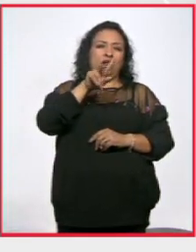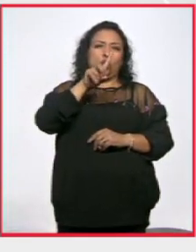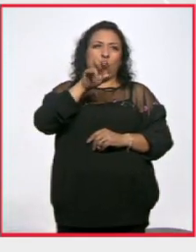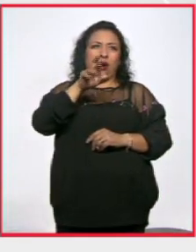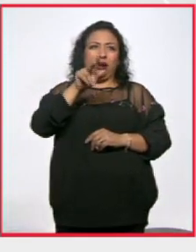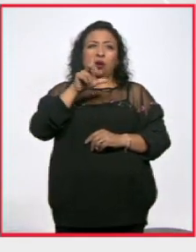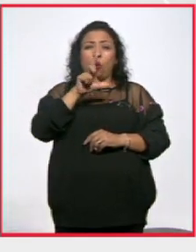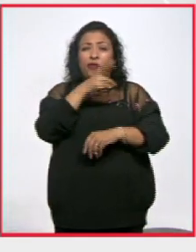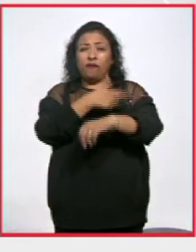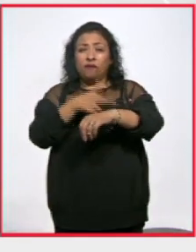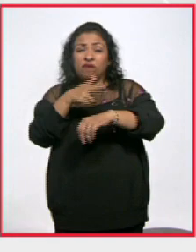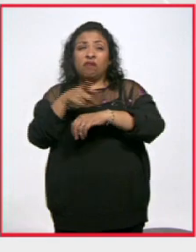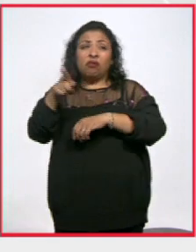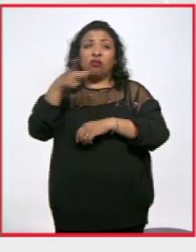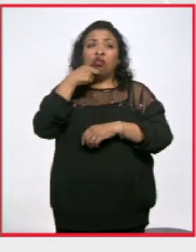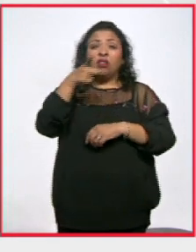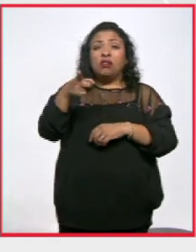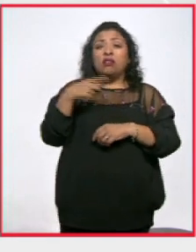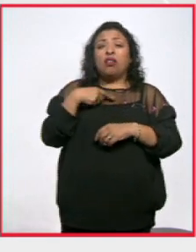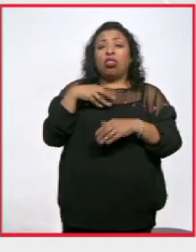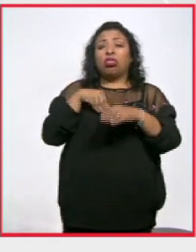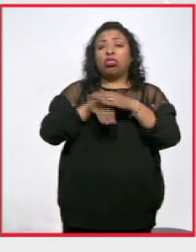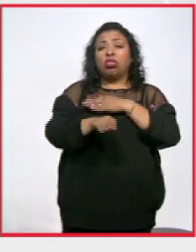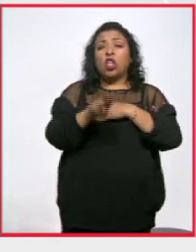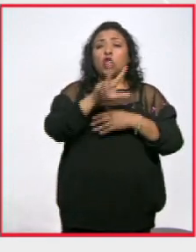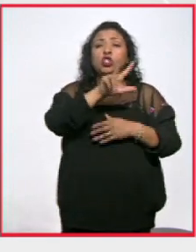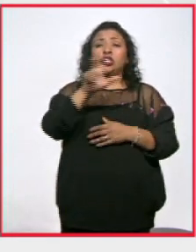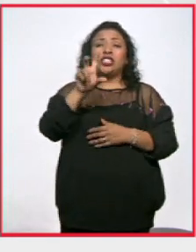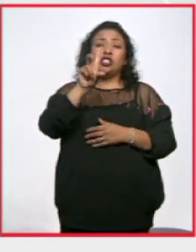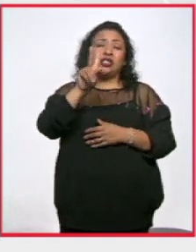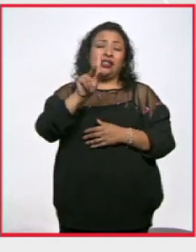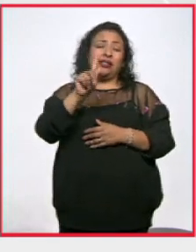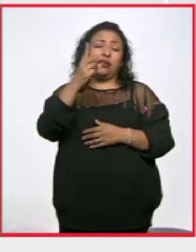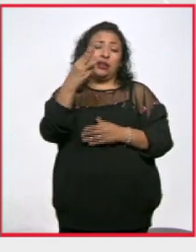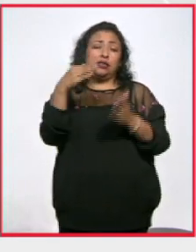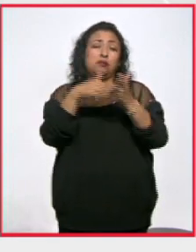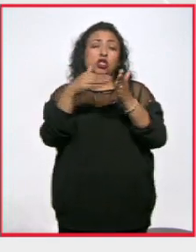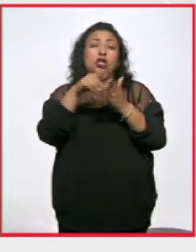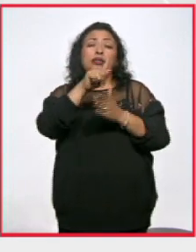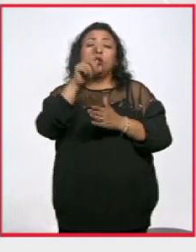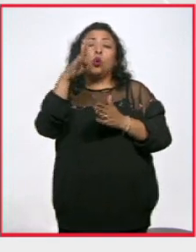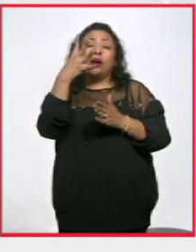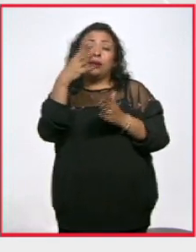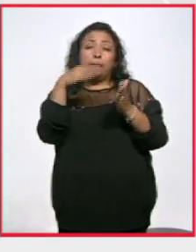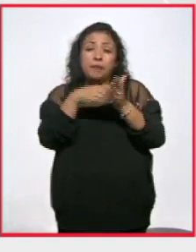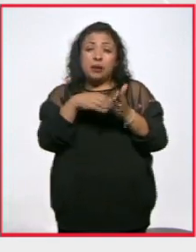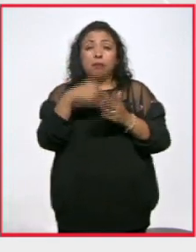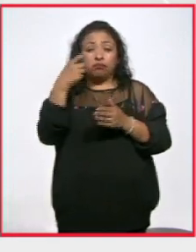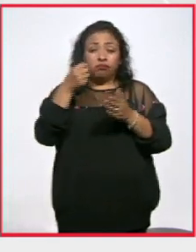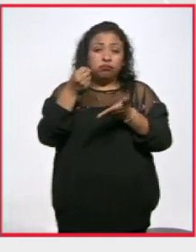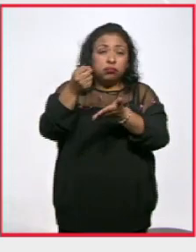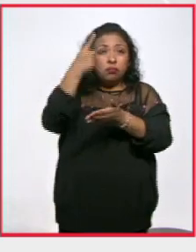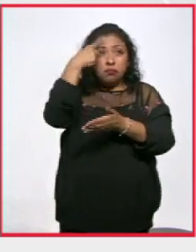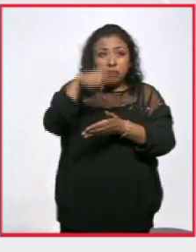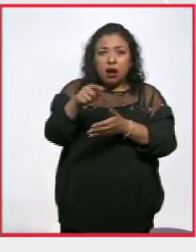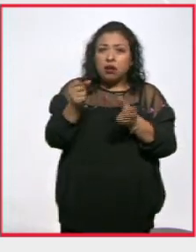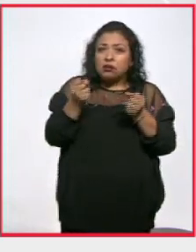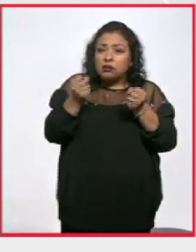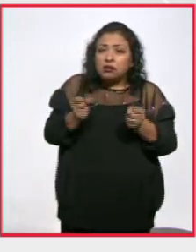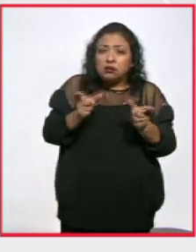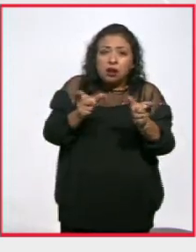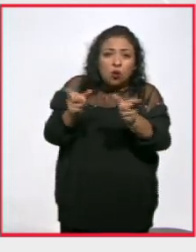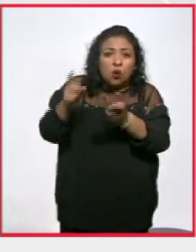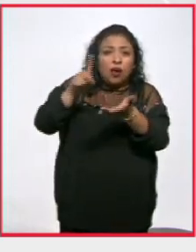Durante su gestión se le acusó del desvío de 873 millones 740 mil pesos que estaban destinados para mantener la seguridad